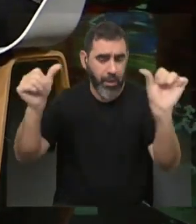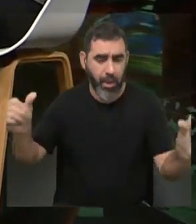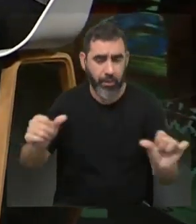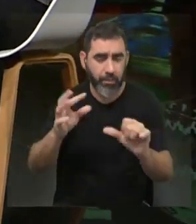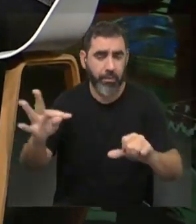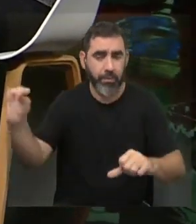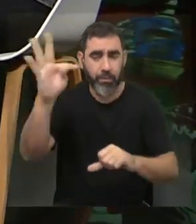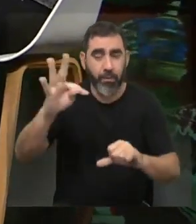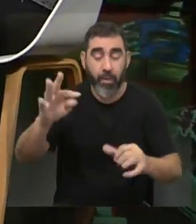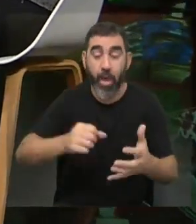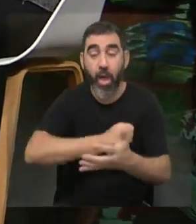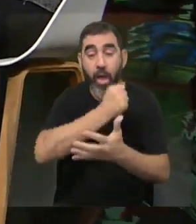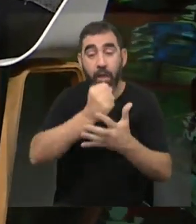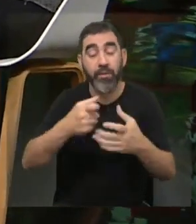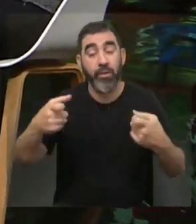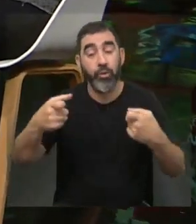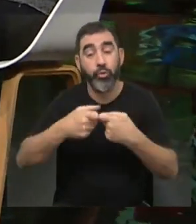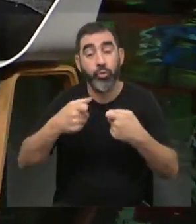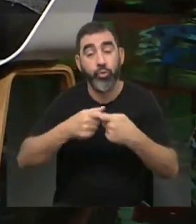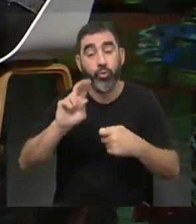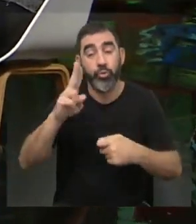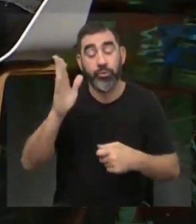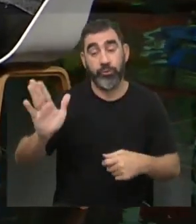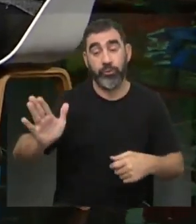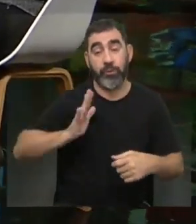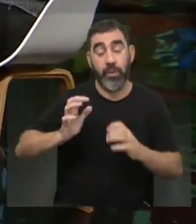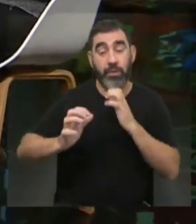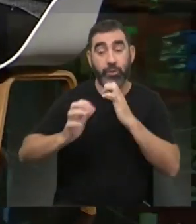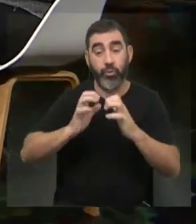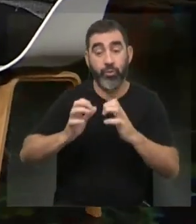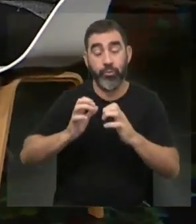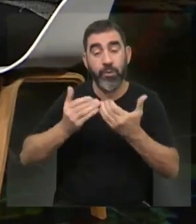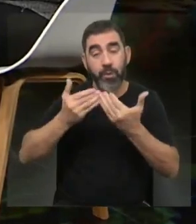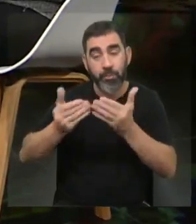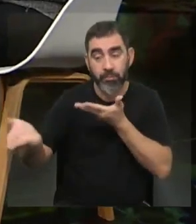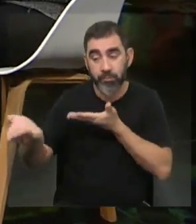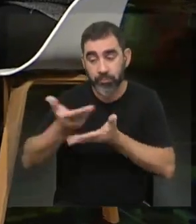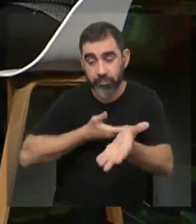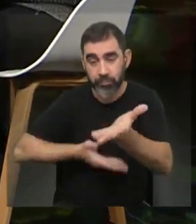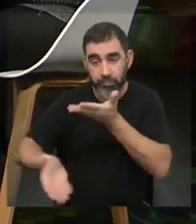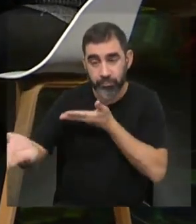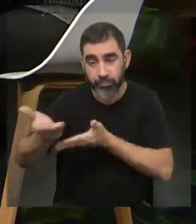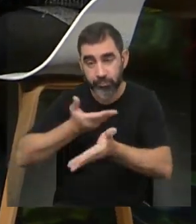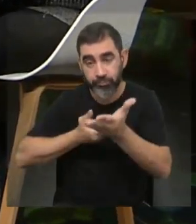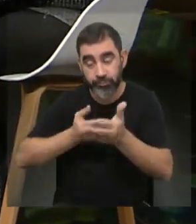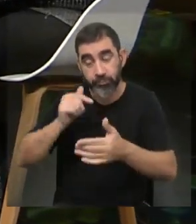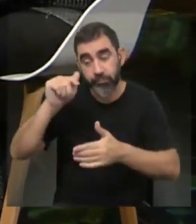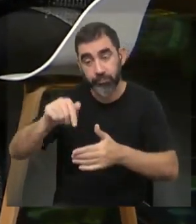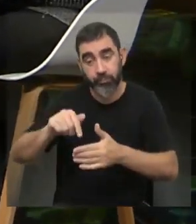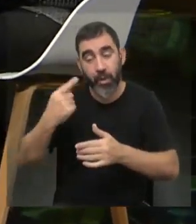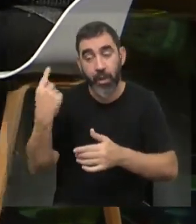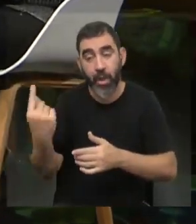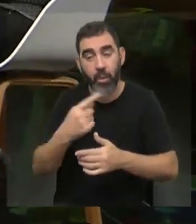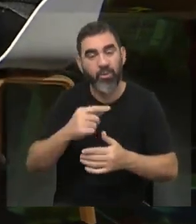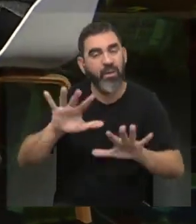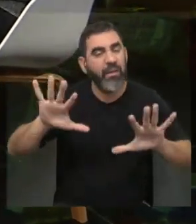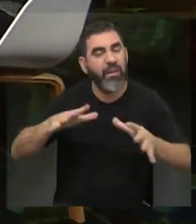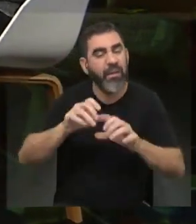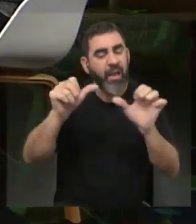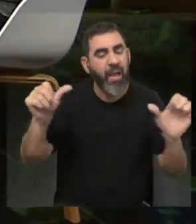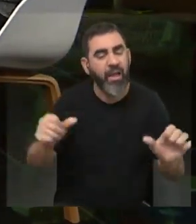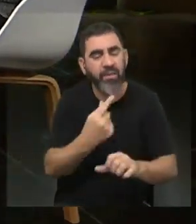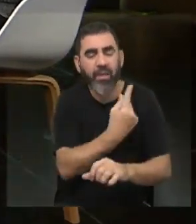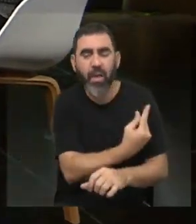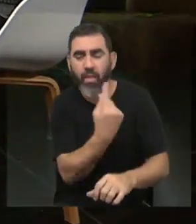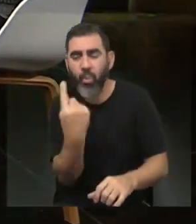talleres hasta que aparece la Asociación Uruguaya de Mujeres en Energía y comenzamos a intercambiar más fluidamente. Ahí subimos cada una a qué nos estábamos